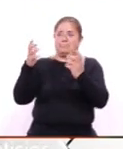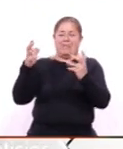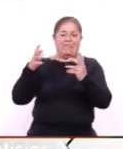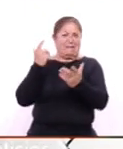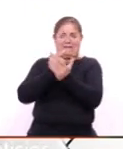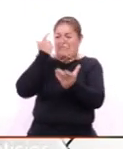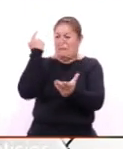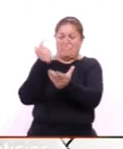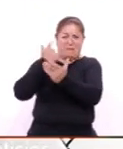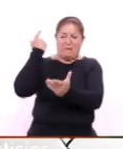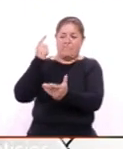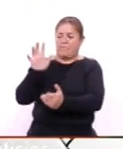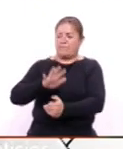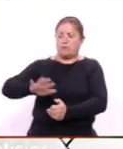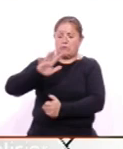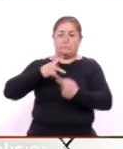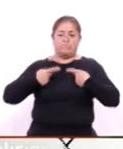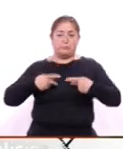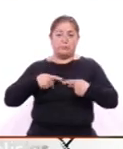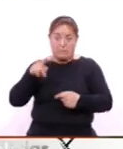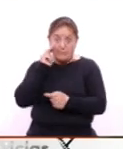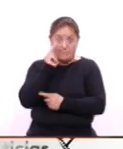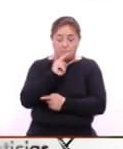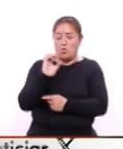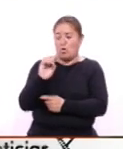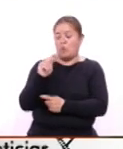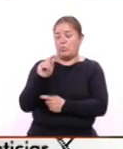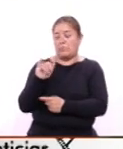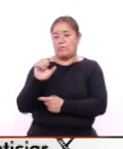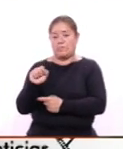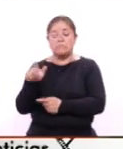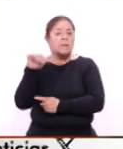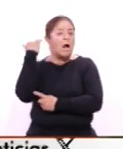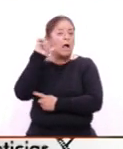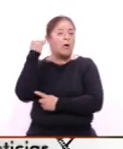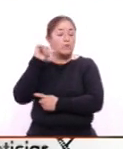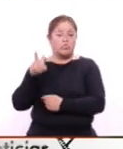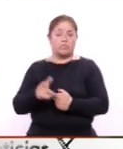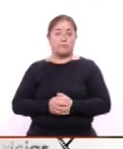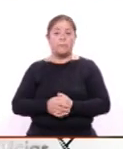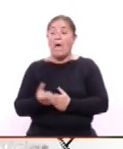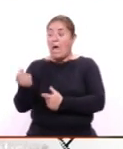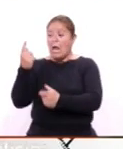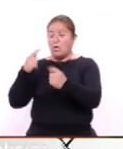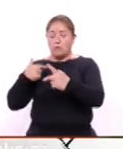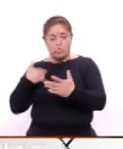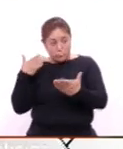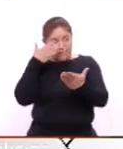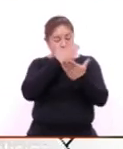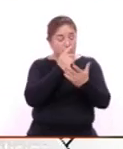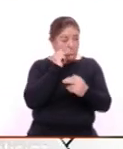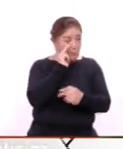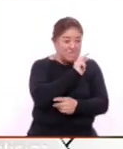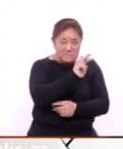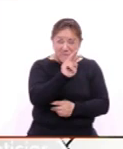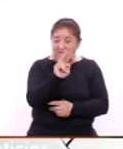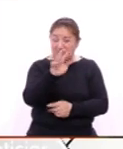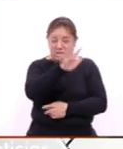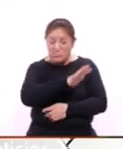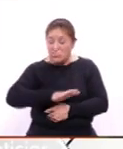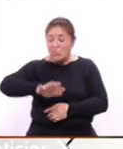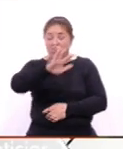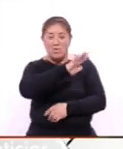vulnerables para la gente y así lo vimos en Otis en Acapulco los que tuvimos la oportunidad de asistir vimos una entidad